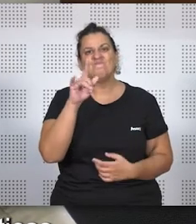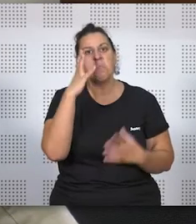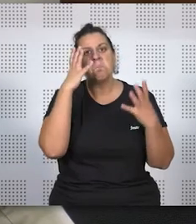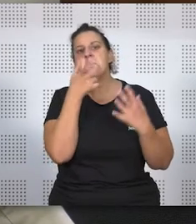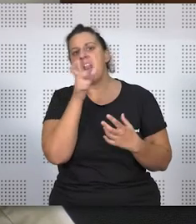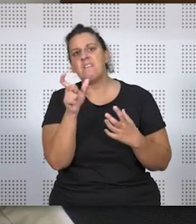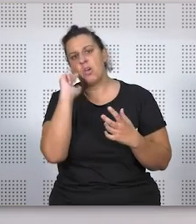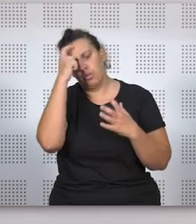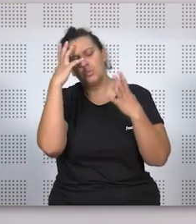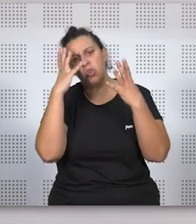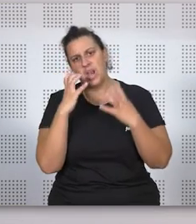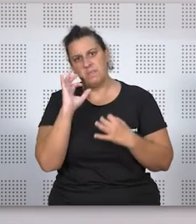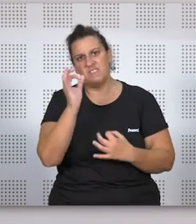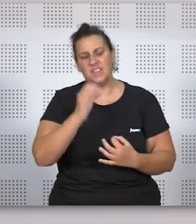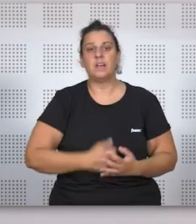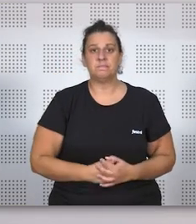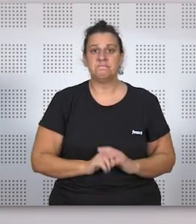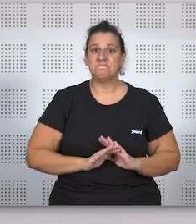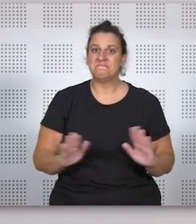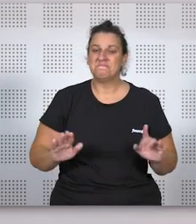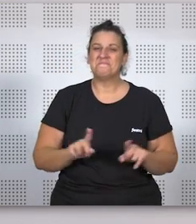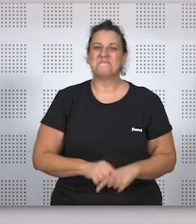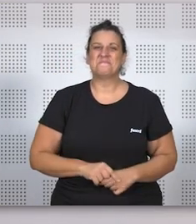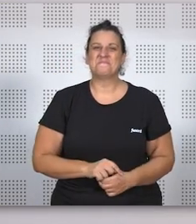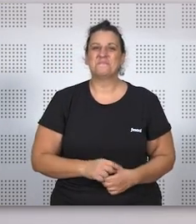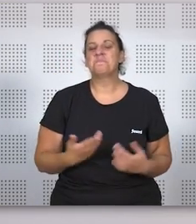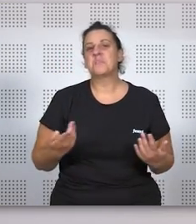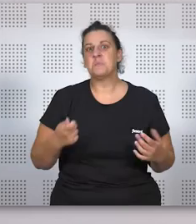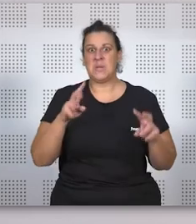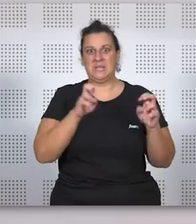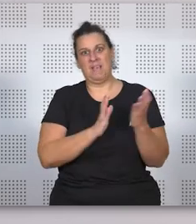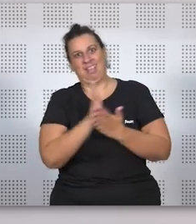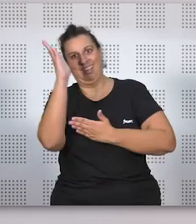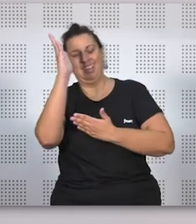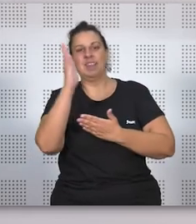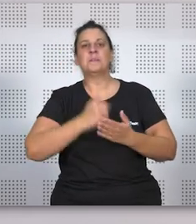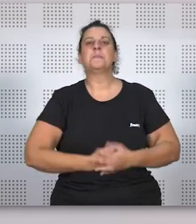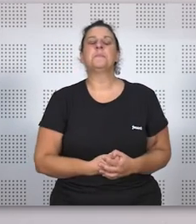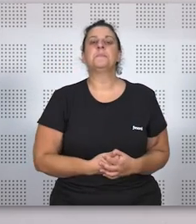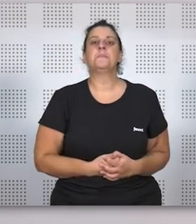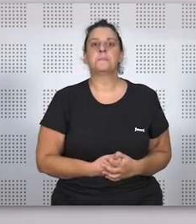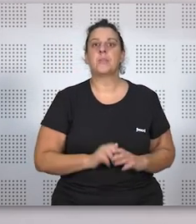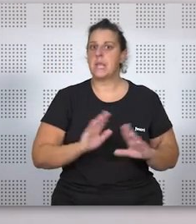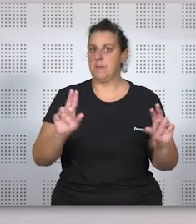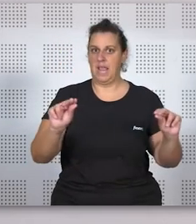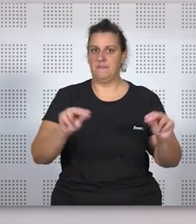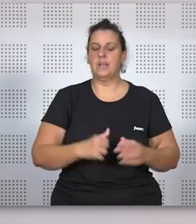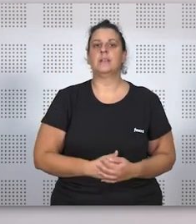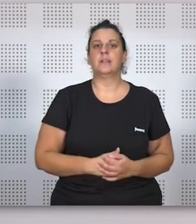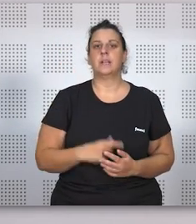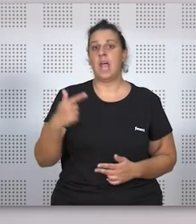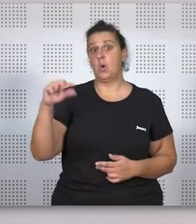la palabra. Bueno, rompiendo un poco el tema, yéndonos a otra cuestión y ya para acabar,